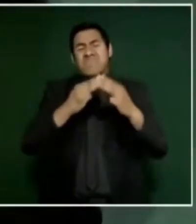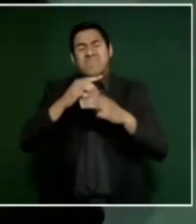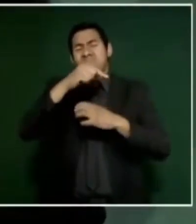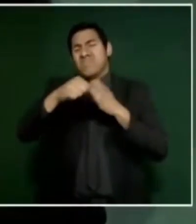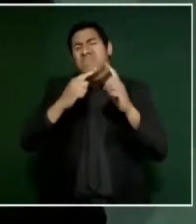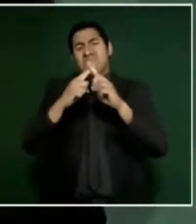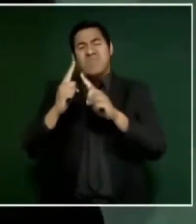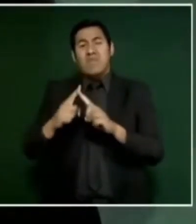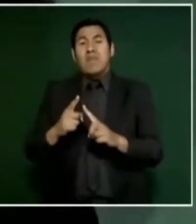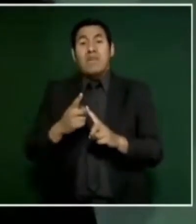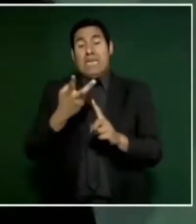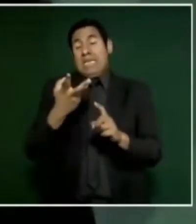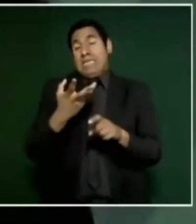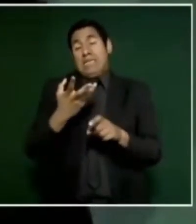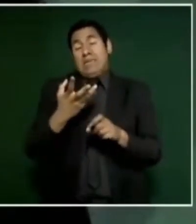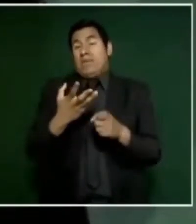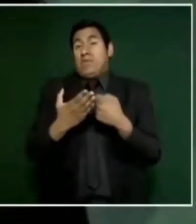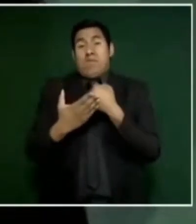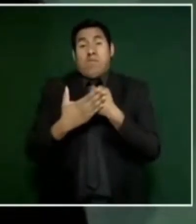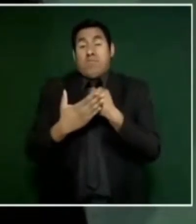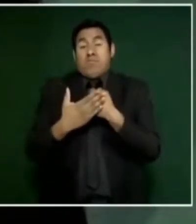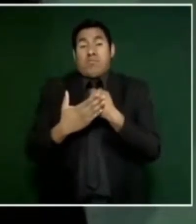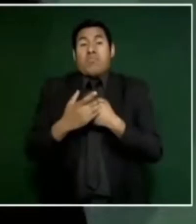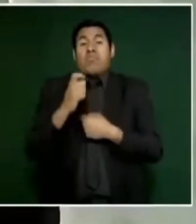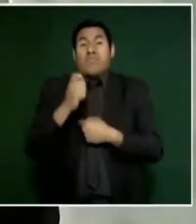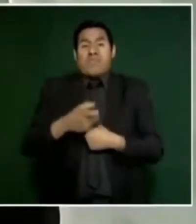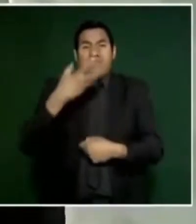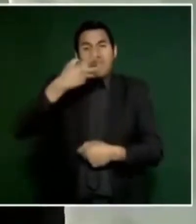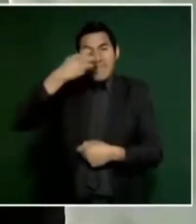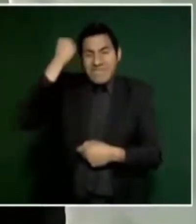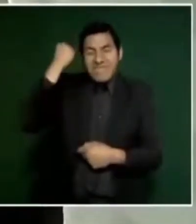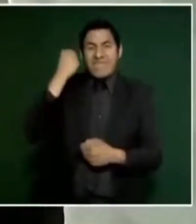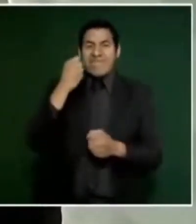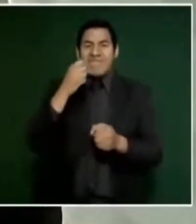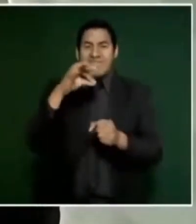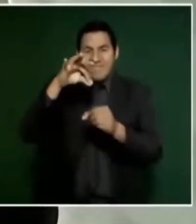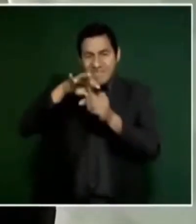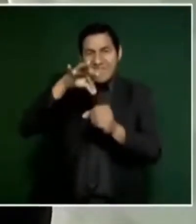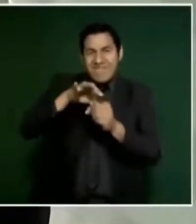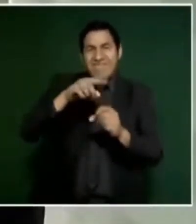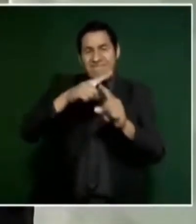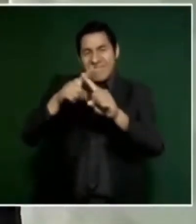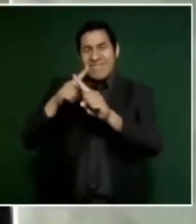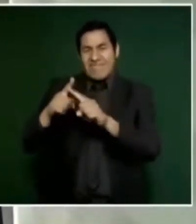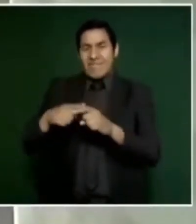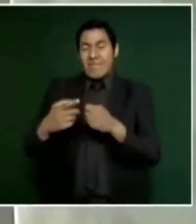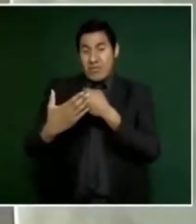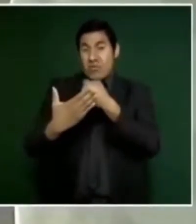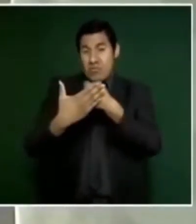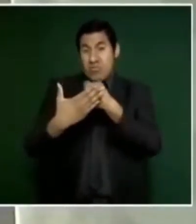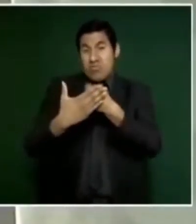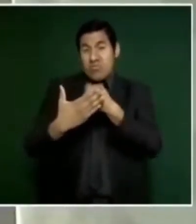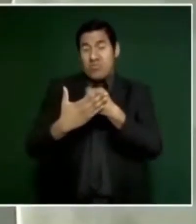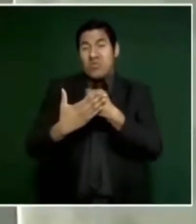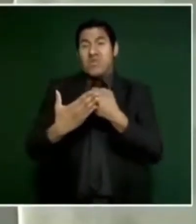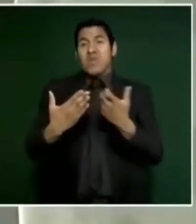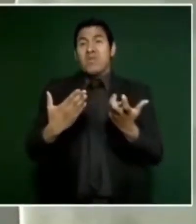hay elecciones, tiene la temporada de las elecciones,